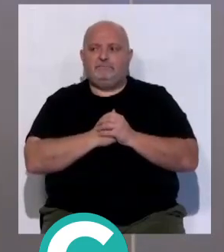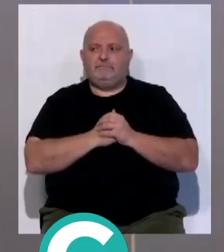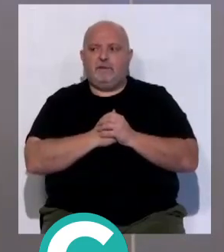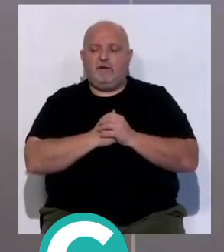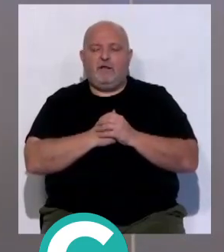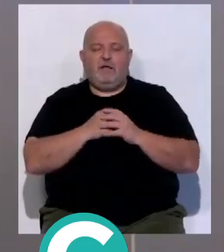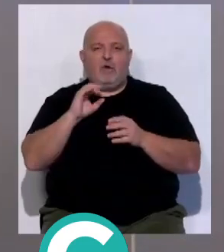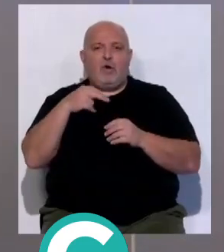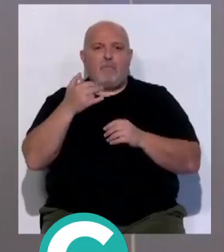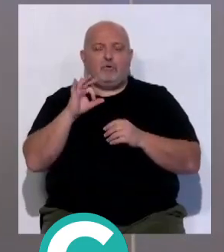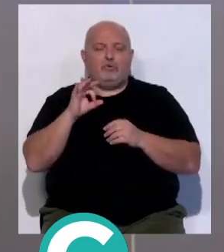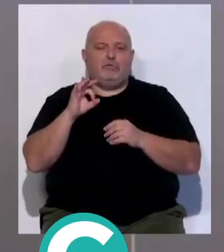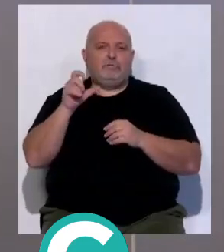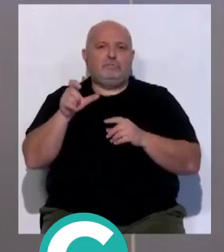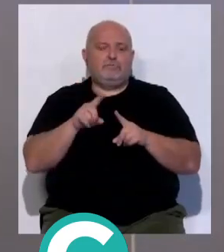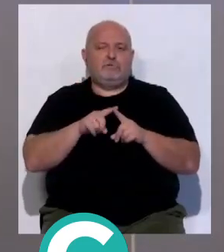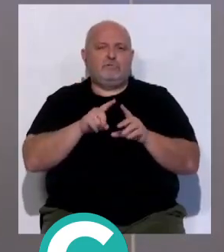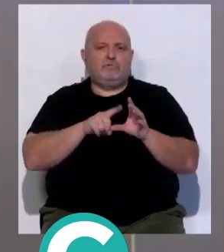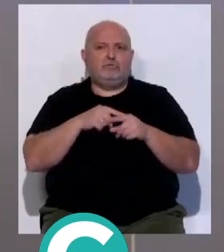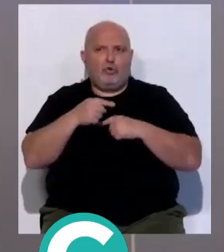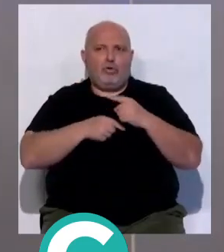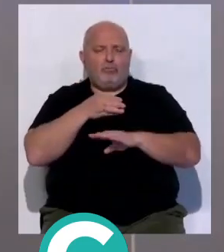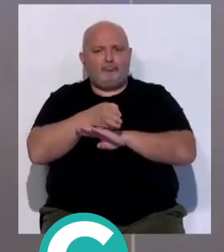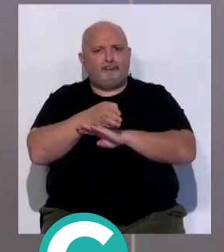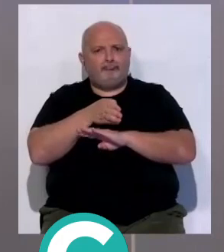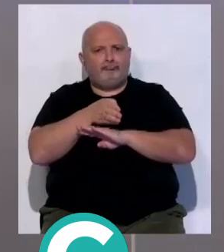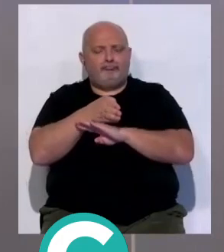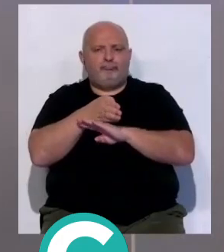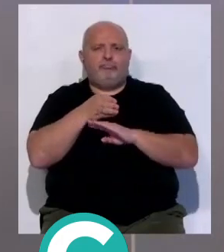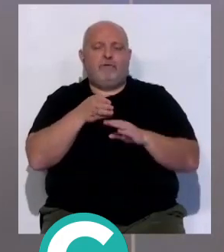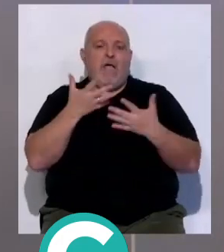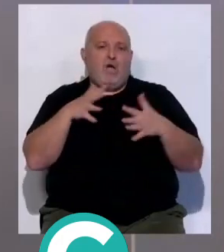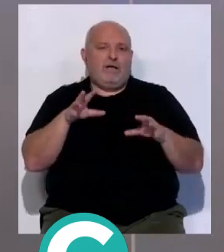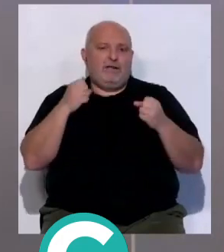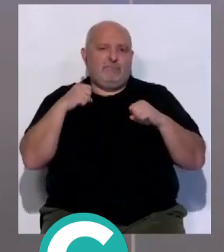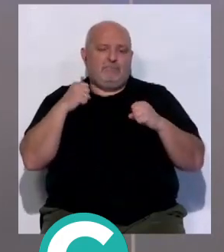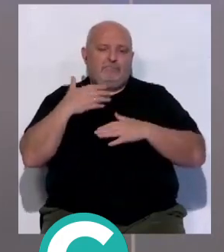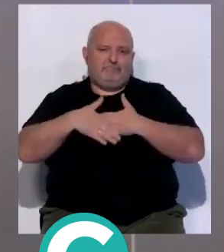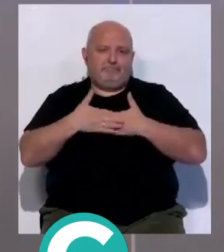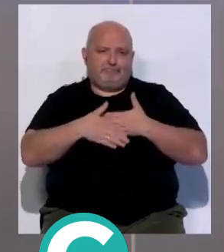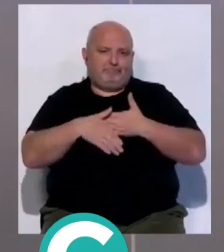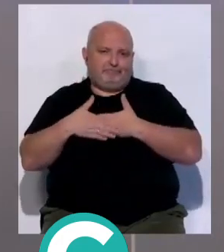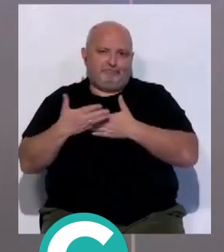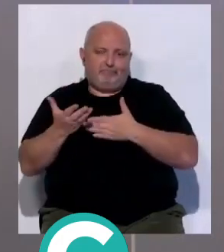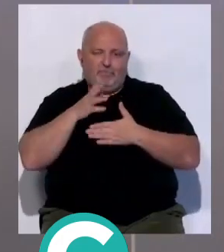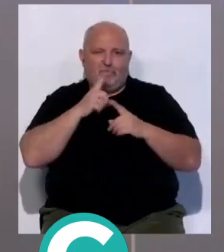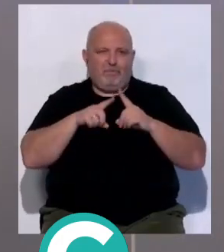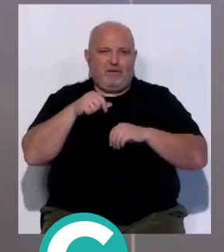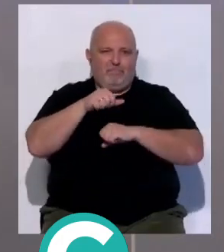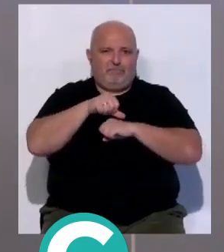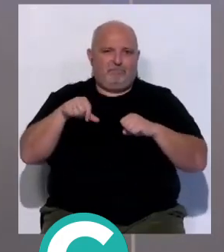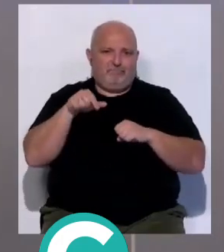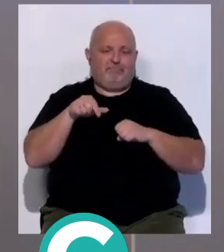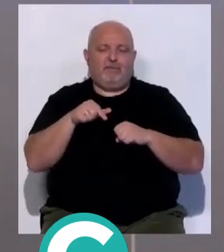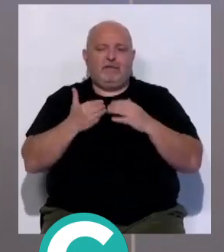Brian Ocampo que está llegando todos los días a la ciudad deportiva, está haciendo las